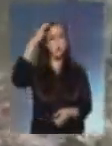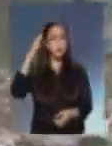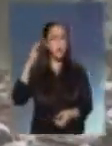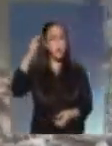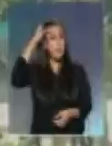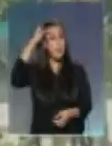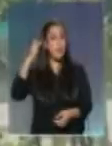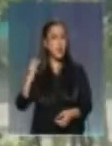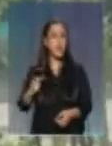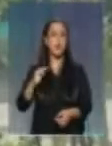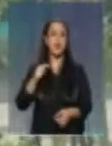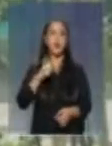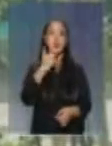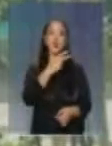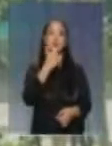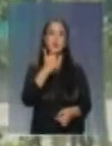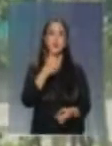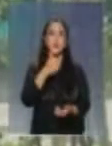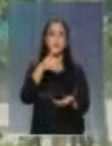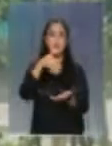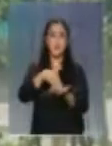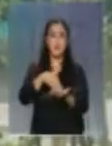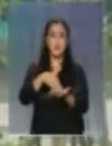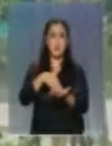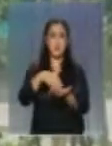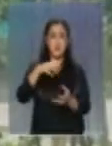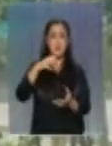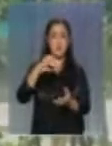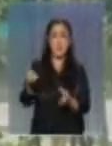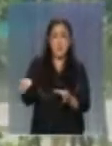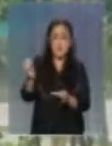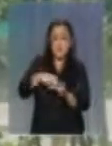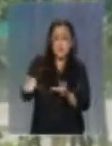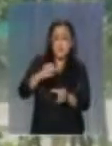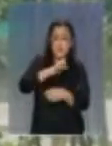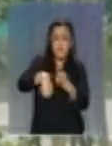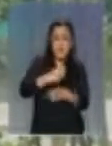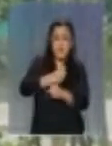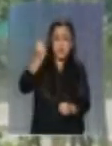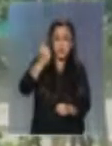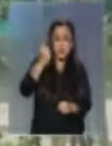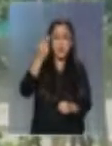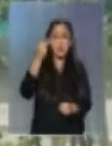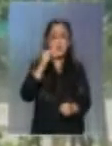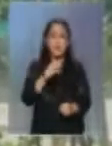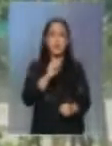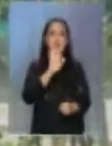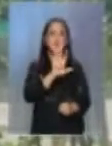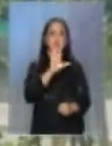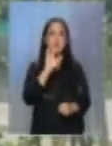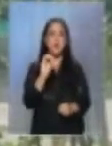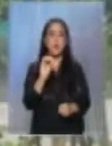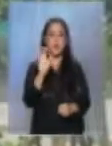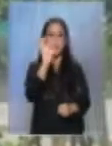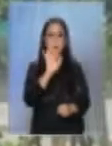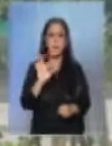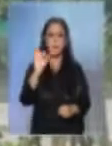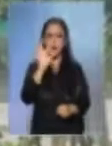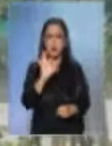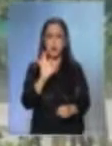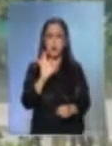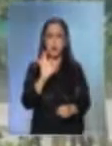86 mil toneladas de residuos por año. De esas toneladas, más o menos el 50% vendría a ser fracción